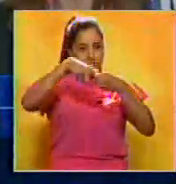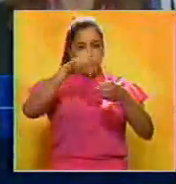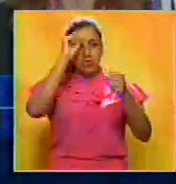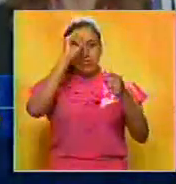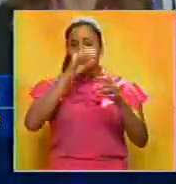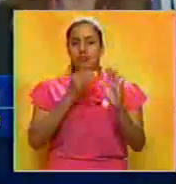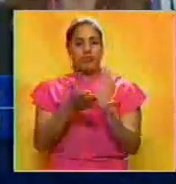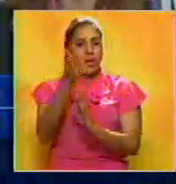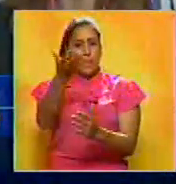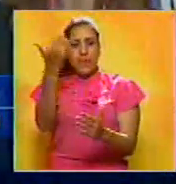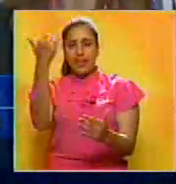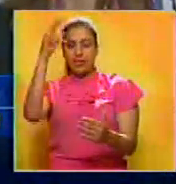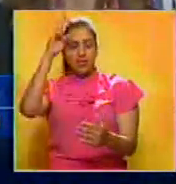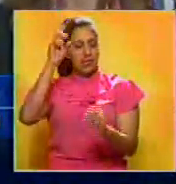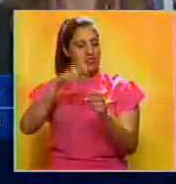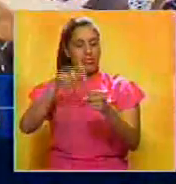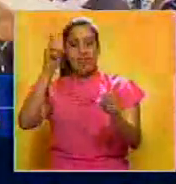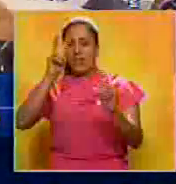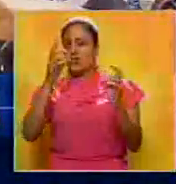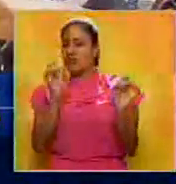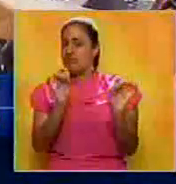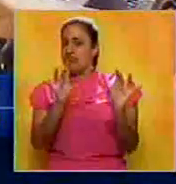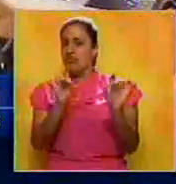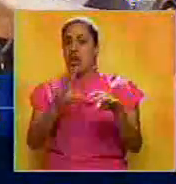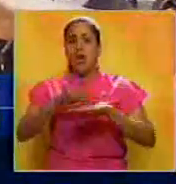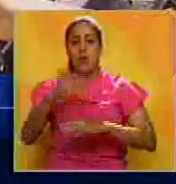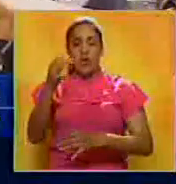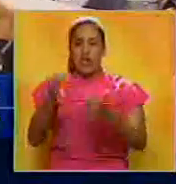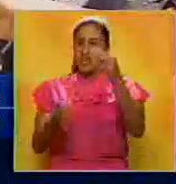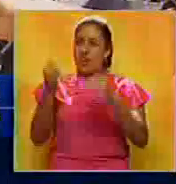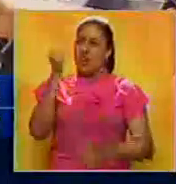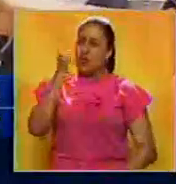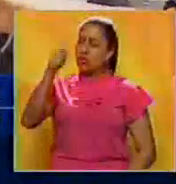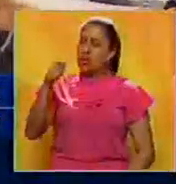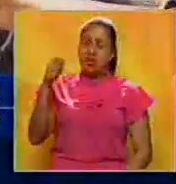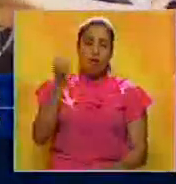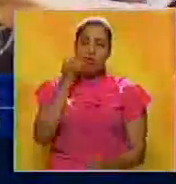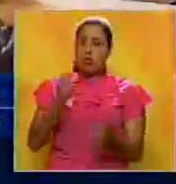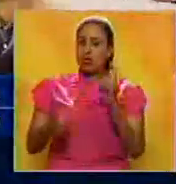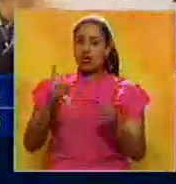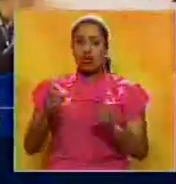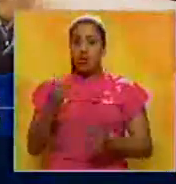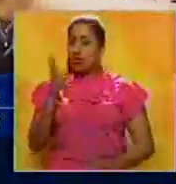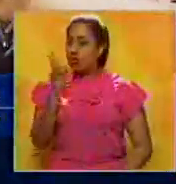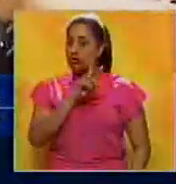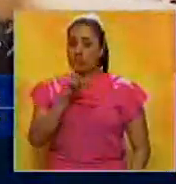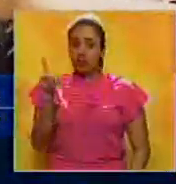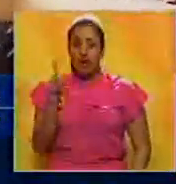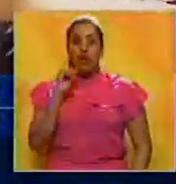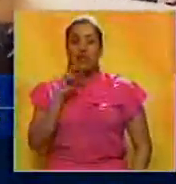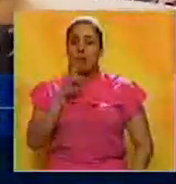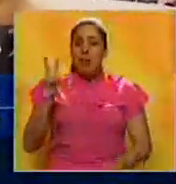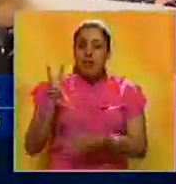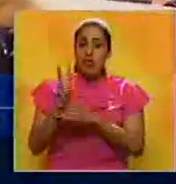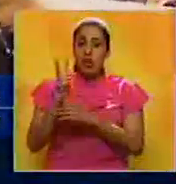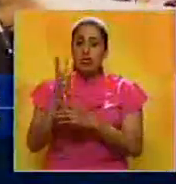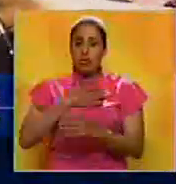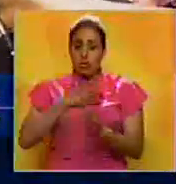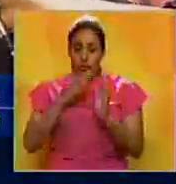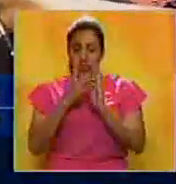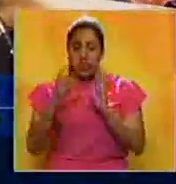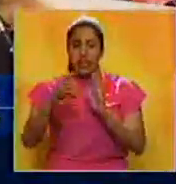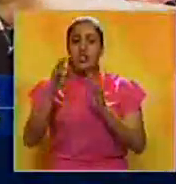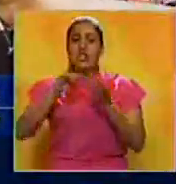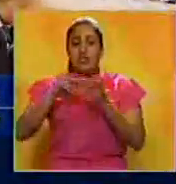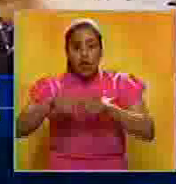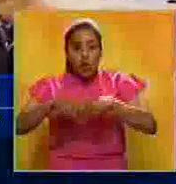en un comunicado. La Cancillería peruana calificó la decisión del TCJ como una medida arbitraria, que a su juicio violenta del Estado de Derecho y